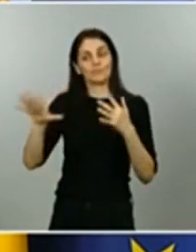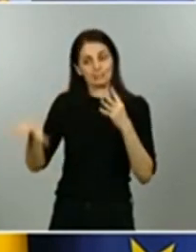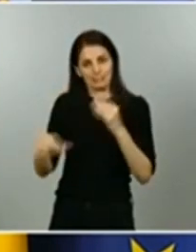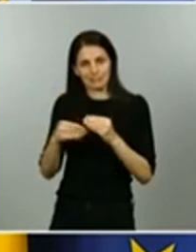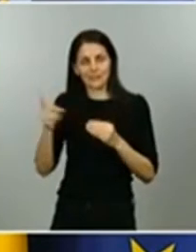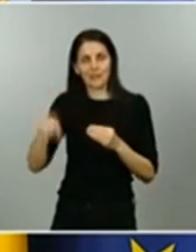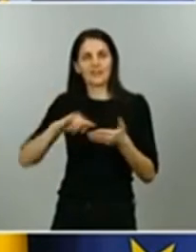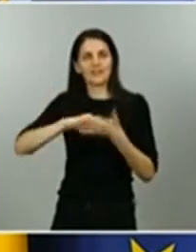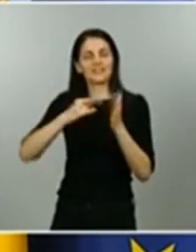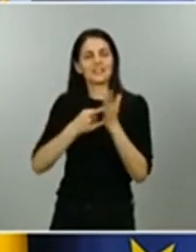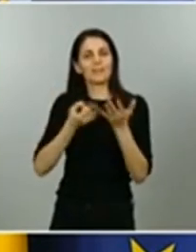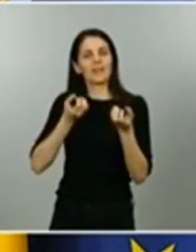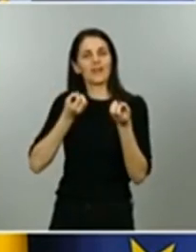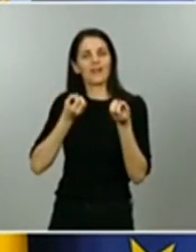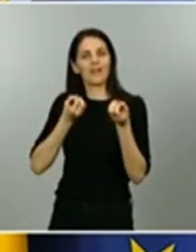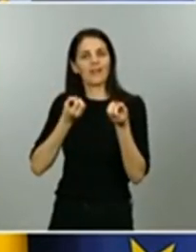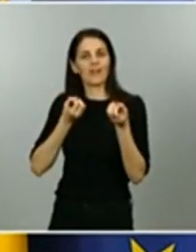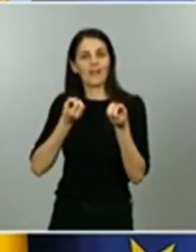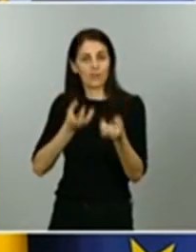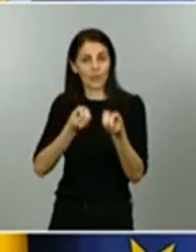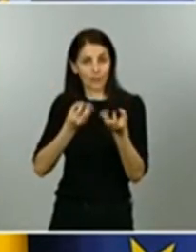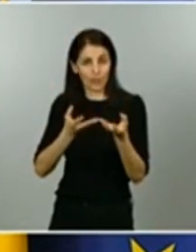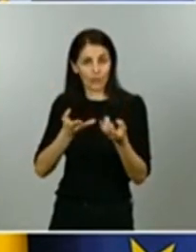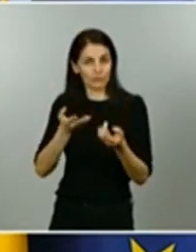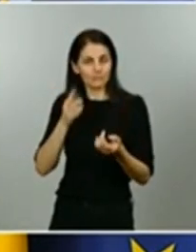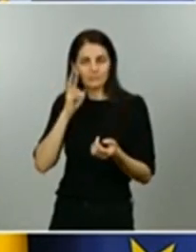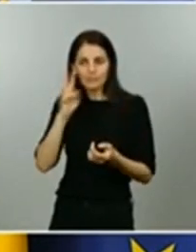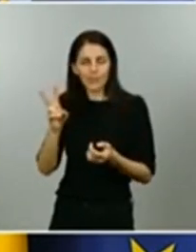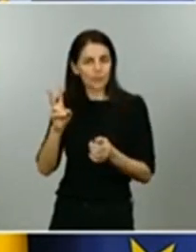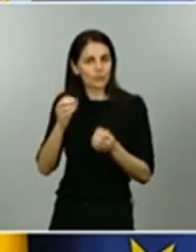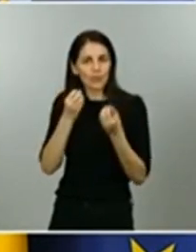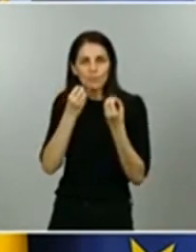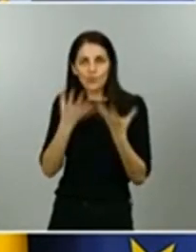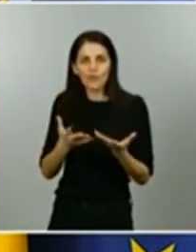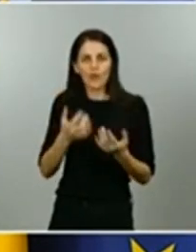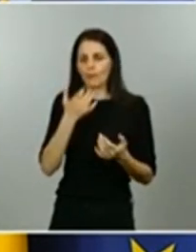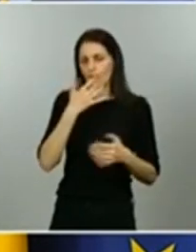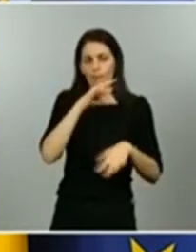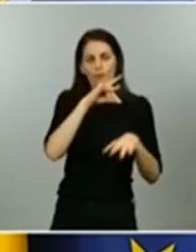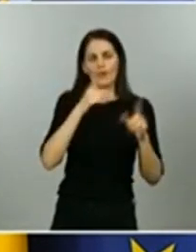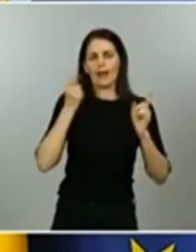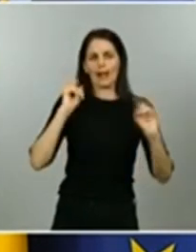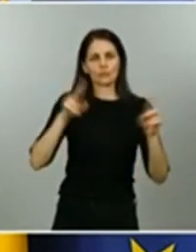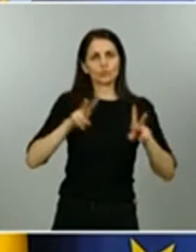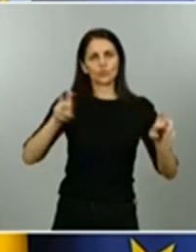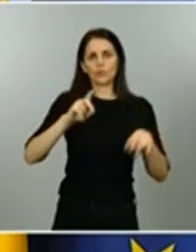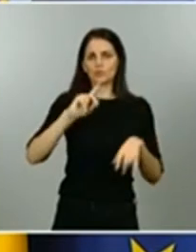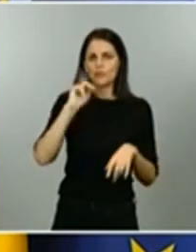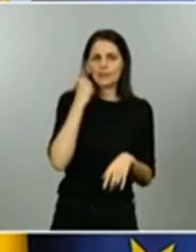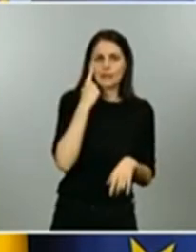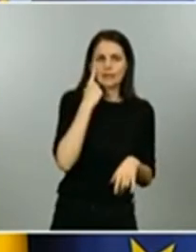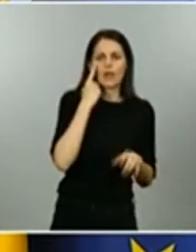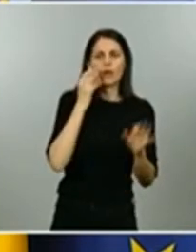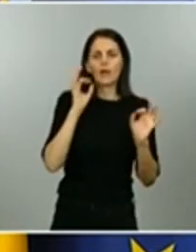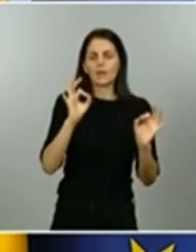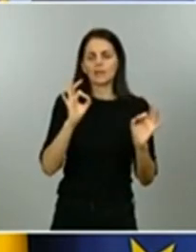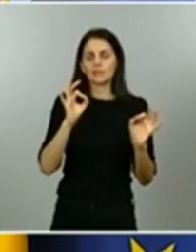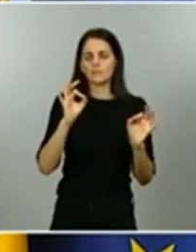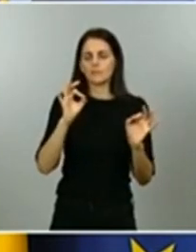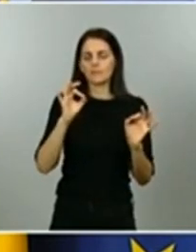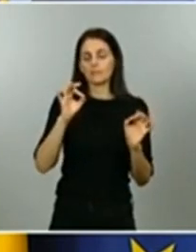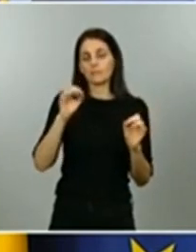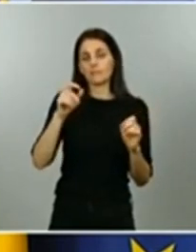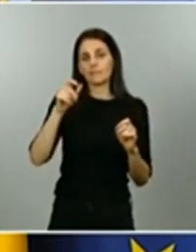oportuno es decir con tiempos muy cortos entre que se detectan los casos y las personas aquellos que tienen que tomar las